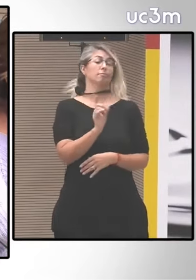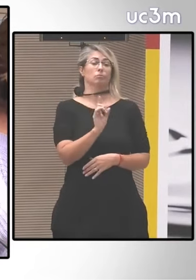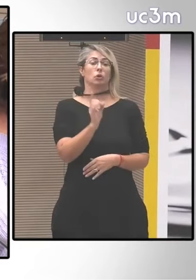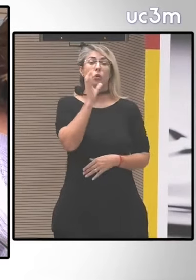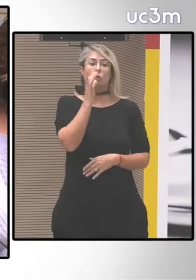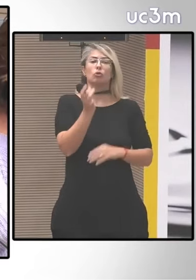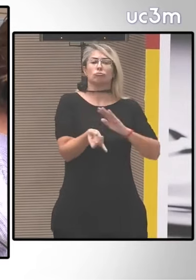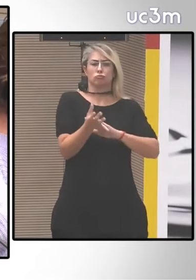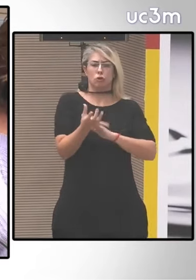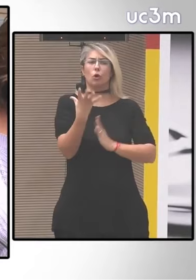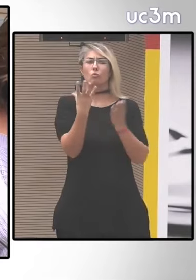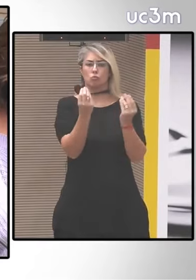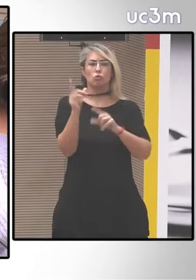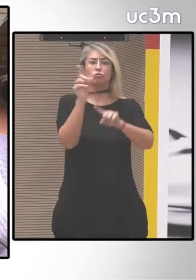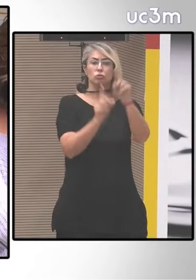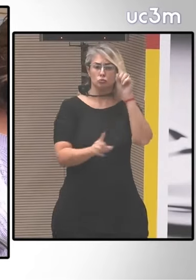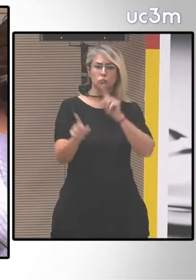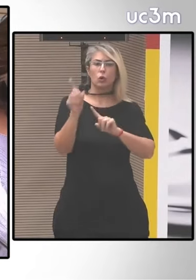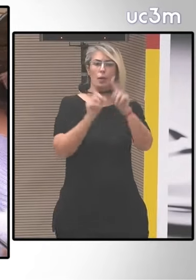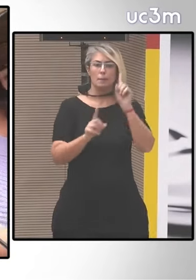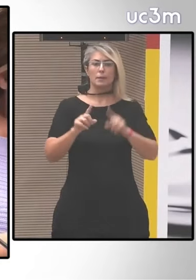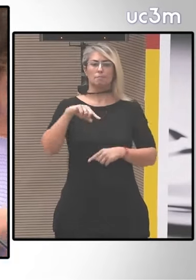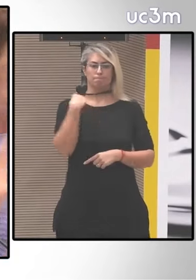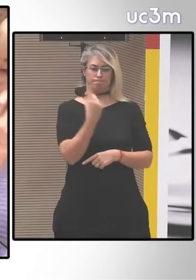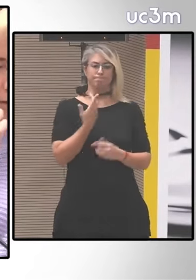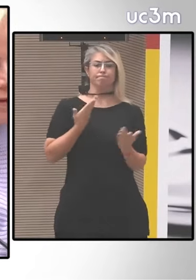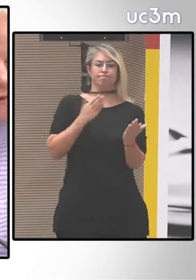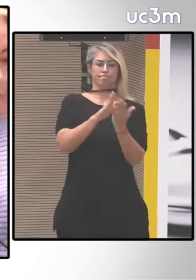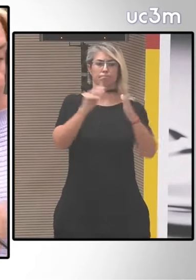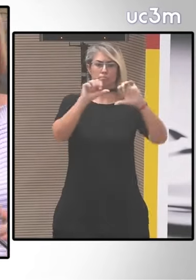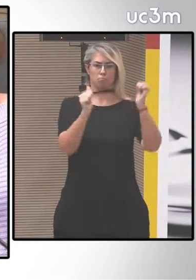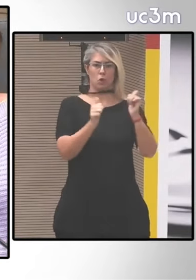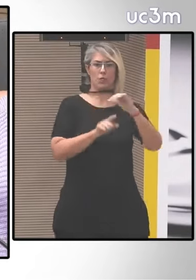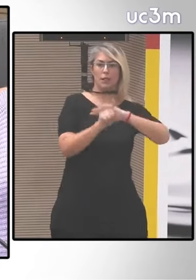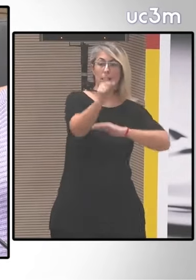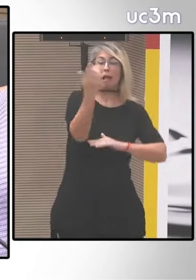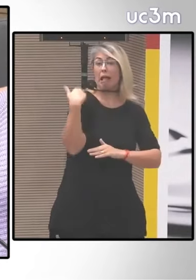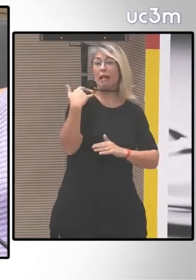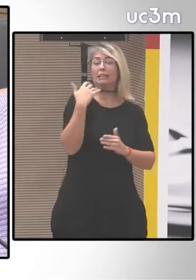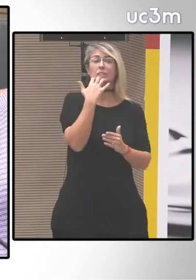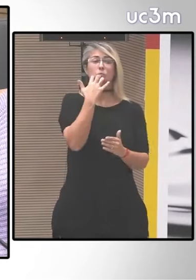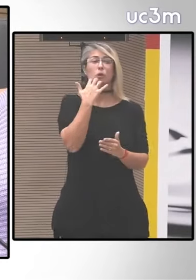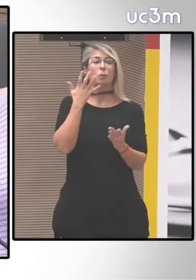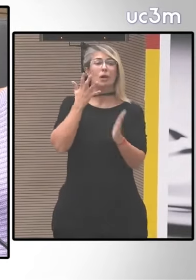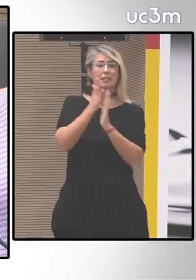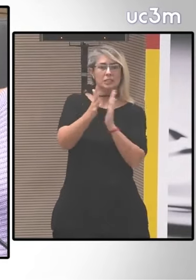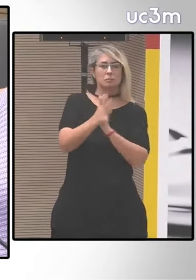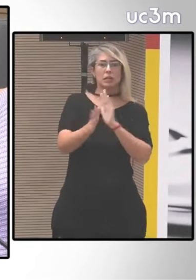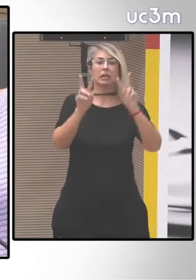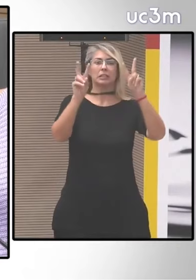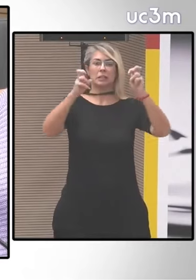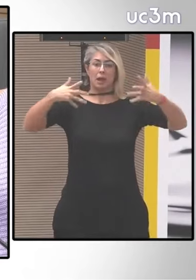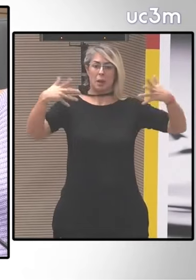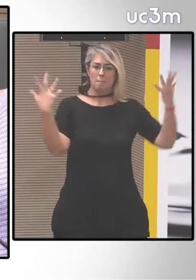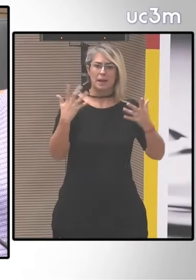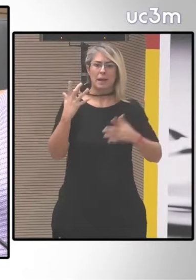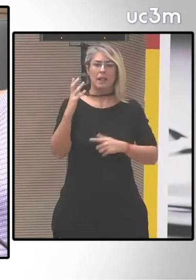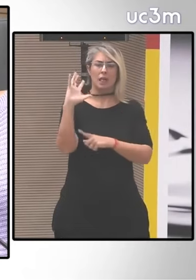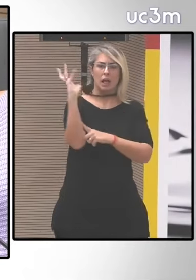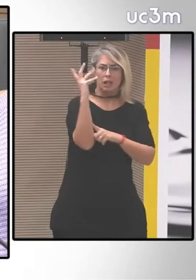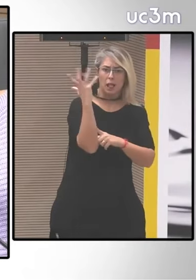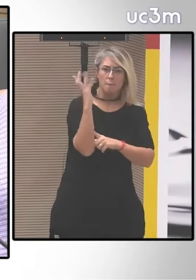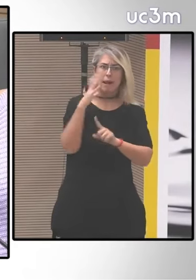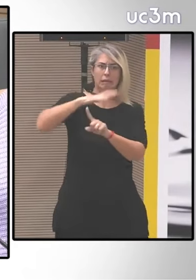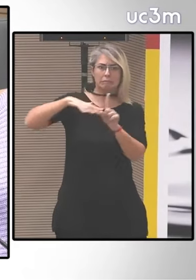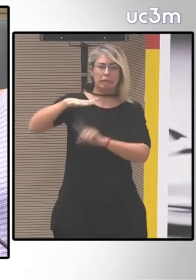de los problemas que enfrenta nuestro modelo de desarrollo por ejemplo se apuntaba antes la emergencia climática el acceso a financiación